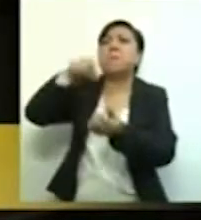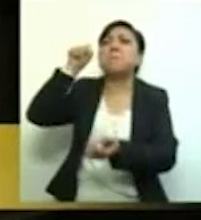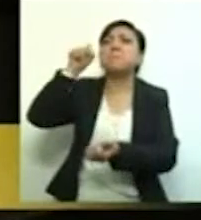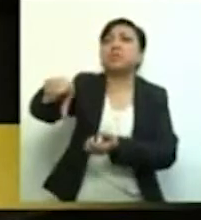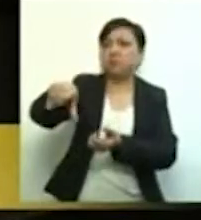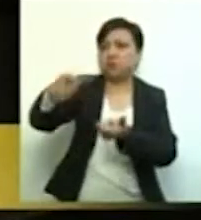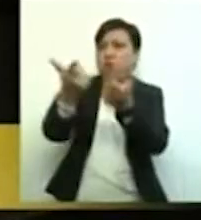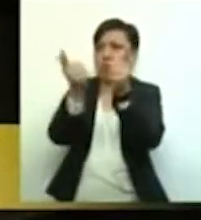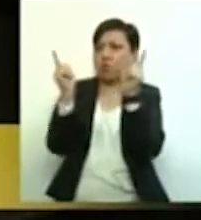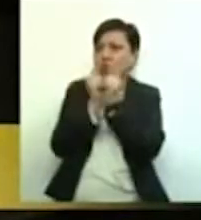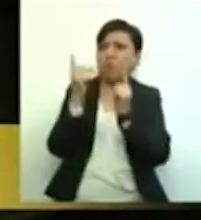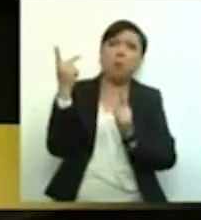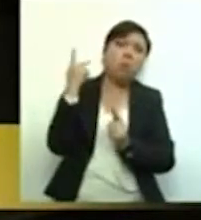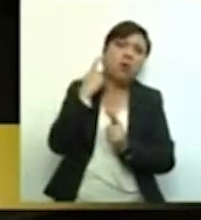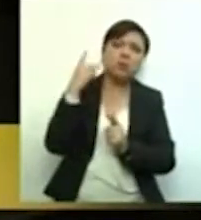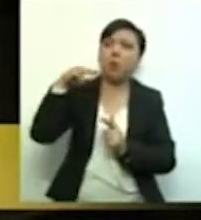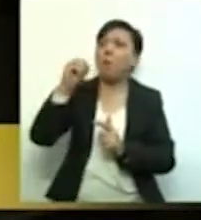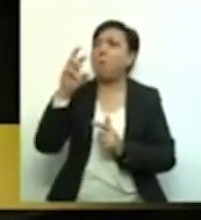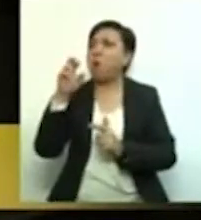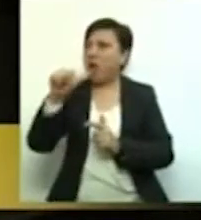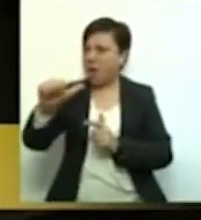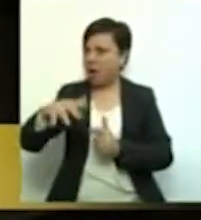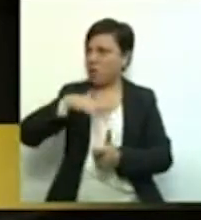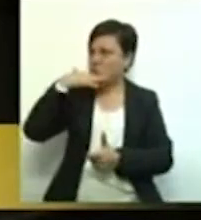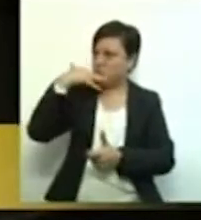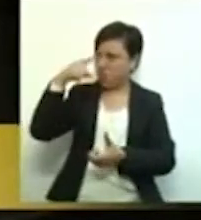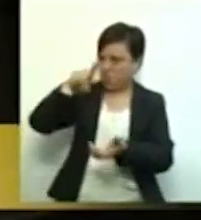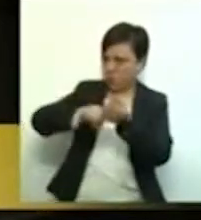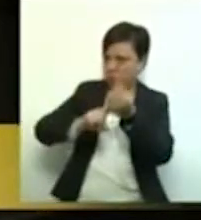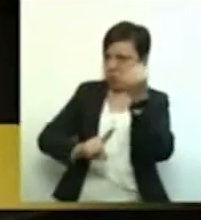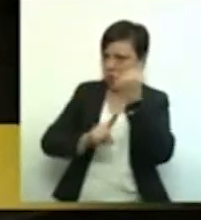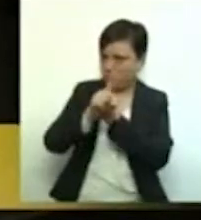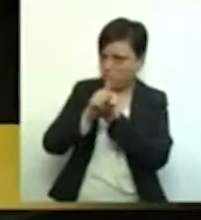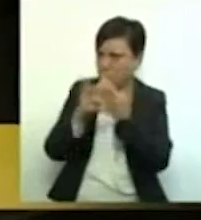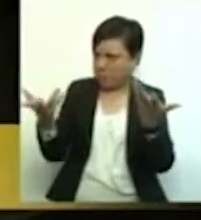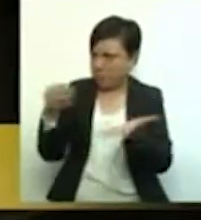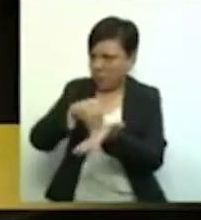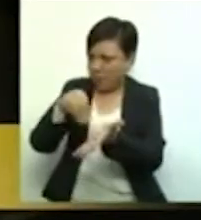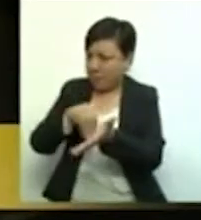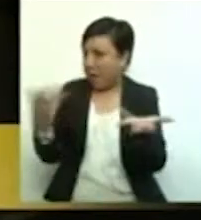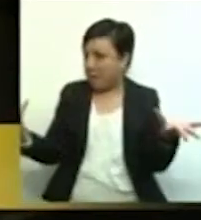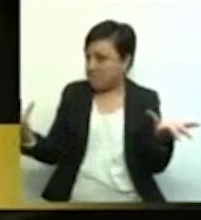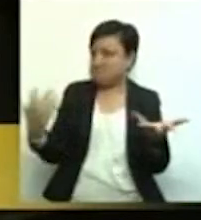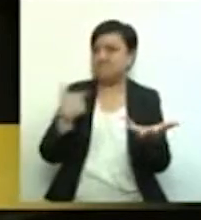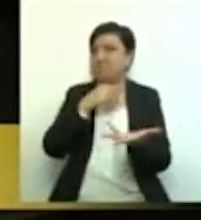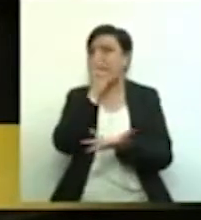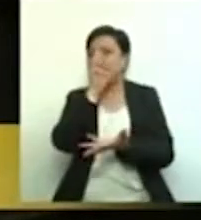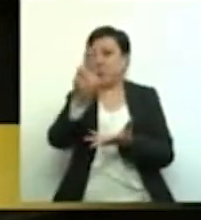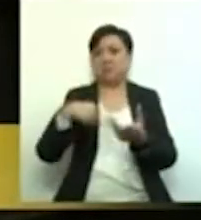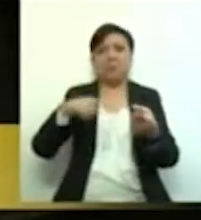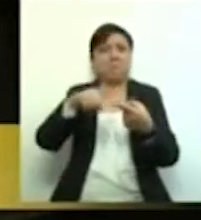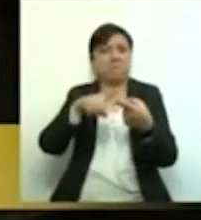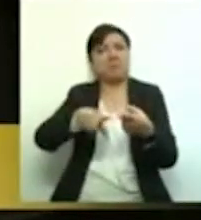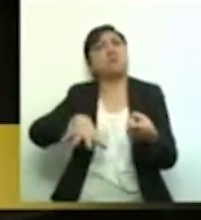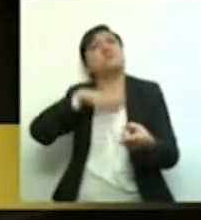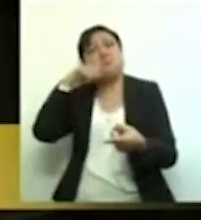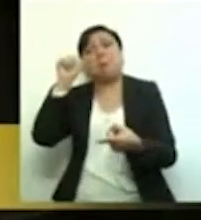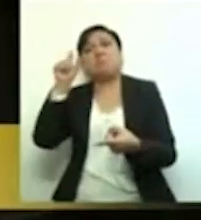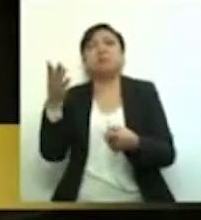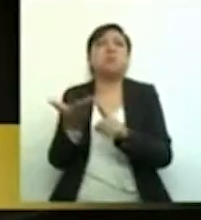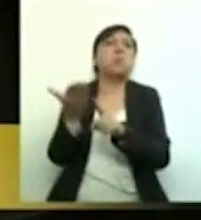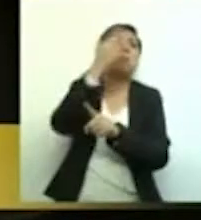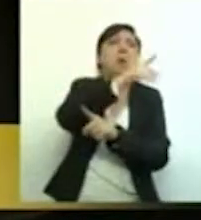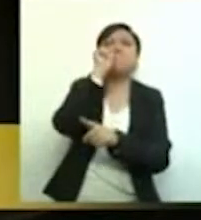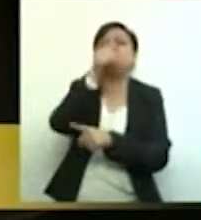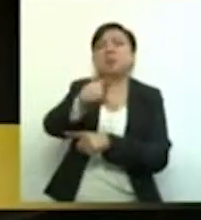de Morena? Considero que hay dos posibles respuestas. La primera, son tan corruptos como sus predecesores